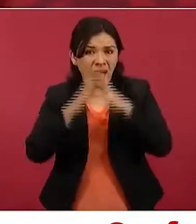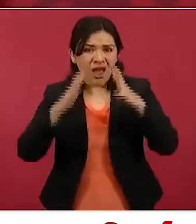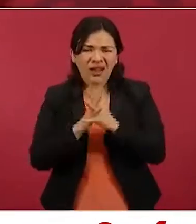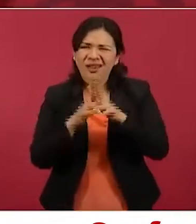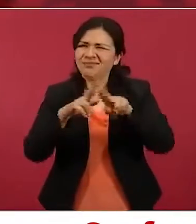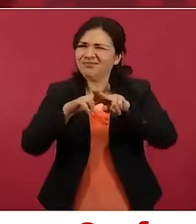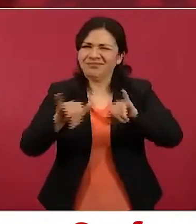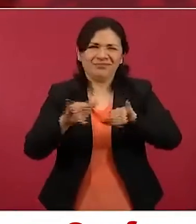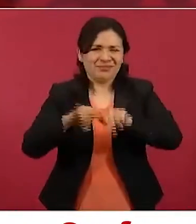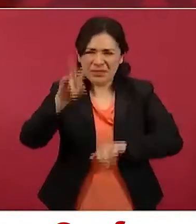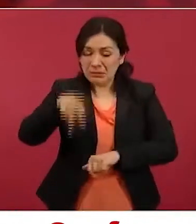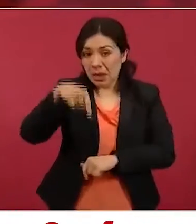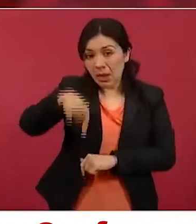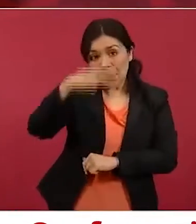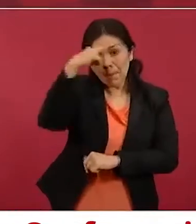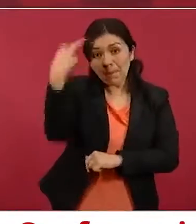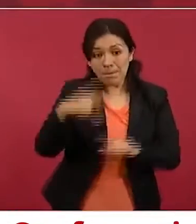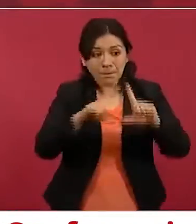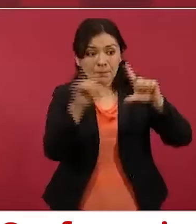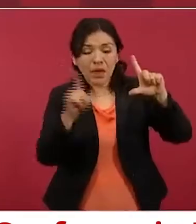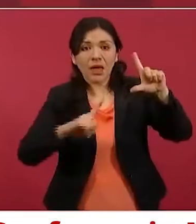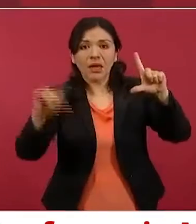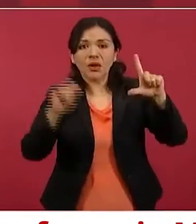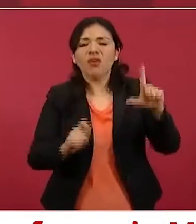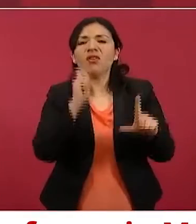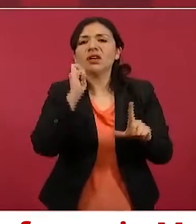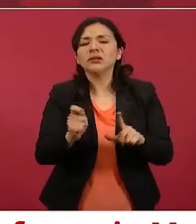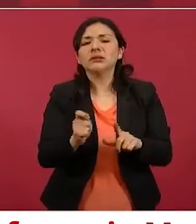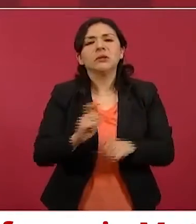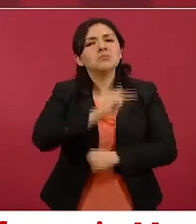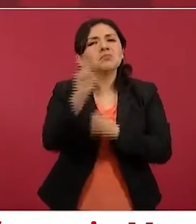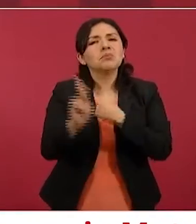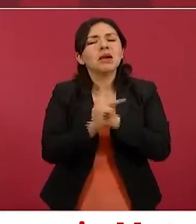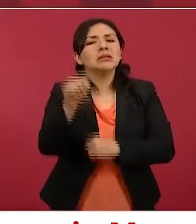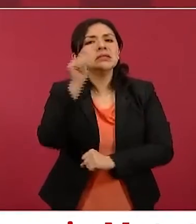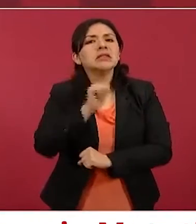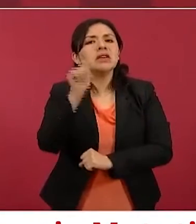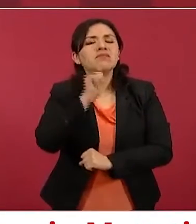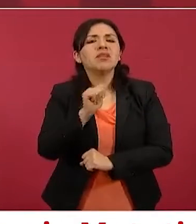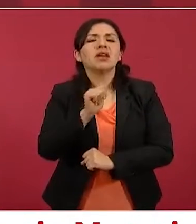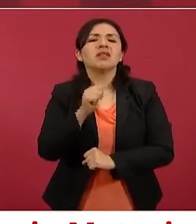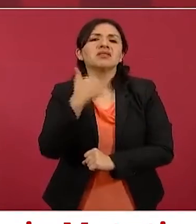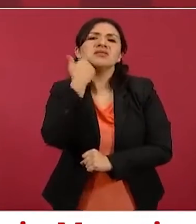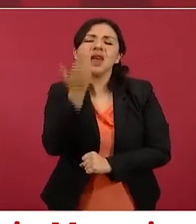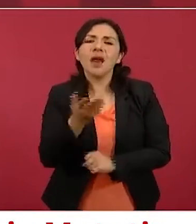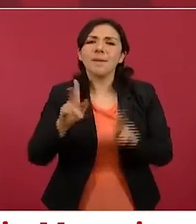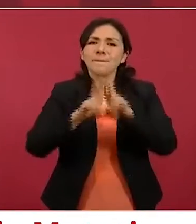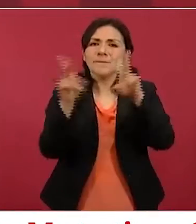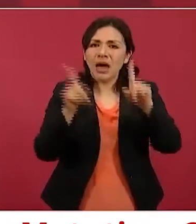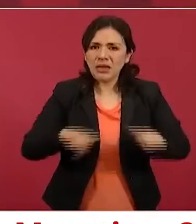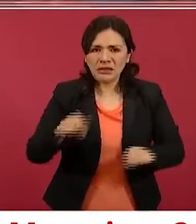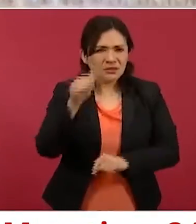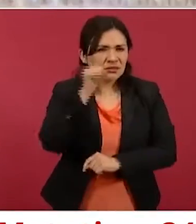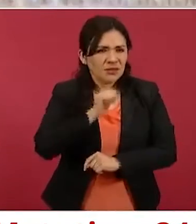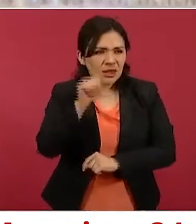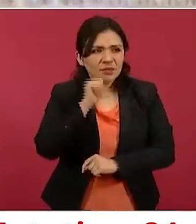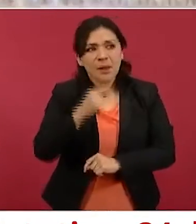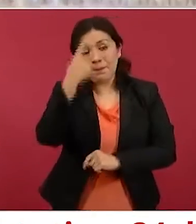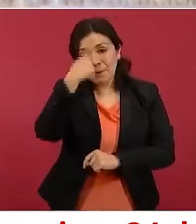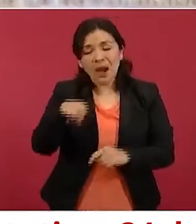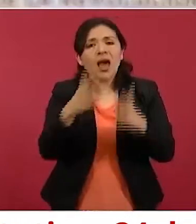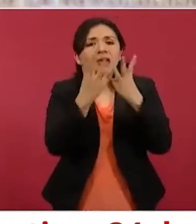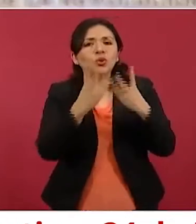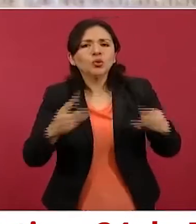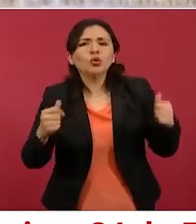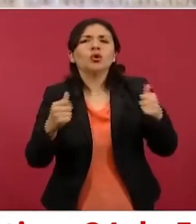México es un país que siempre se ha pronunciado por la paz y por la solución